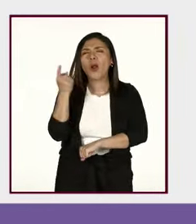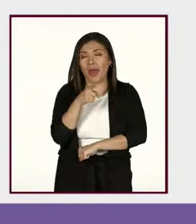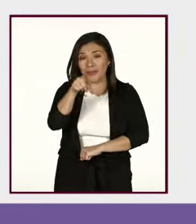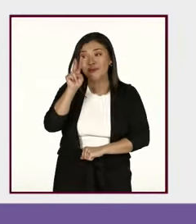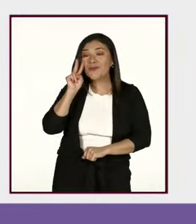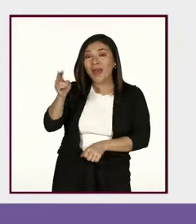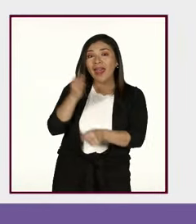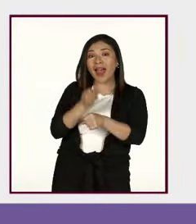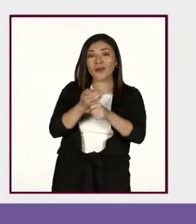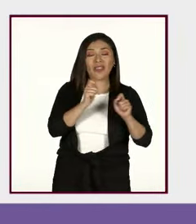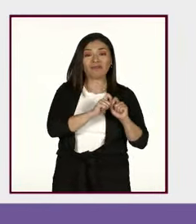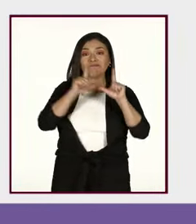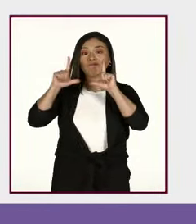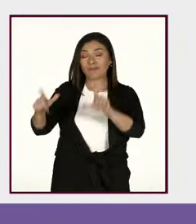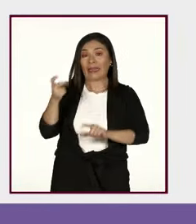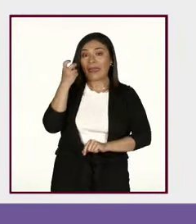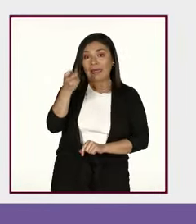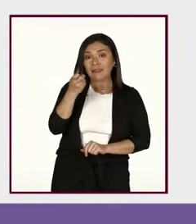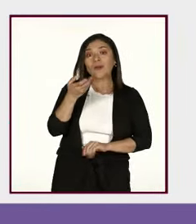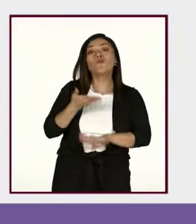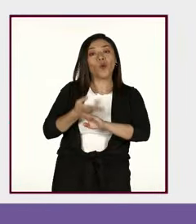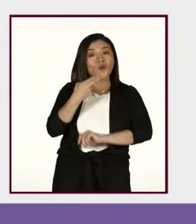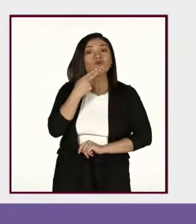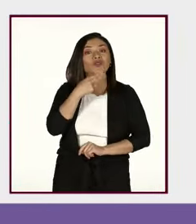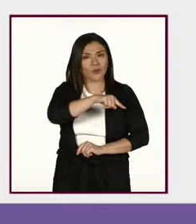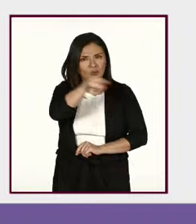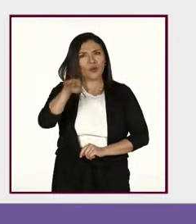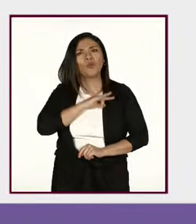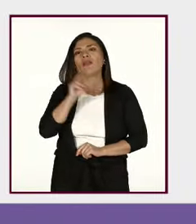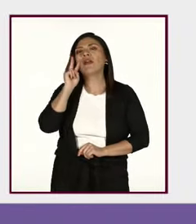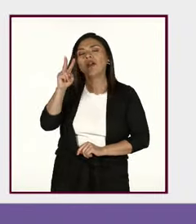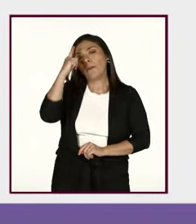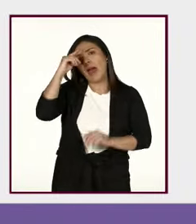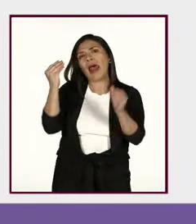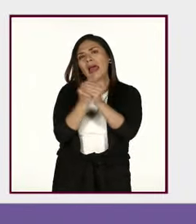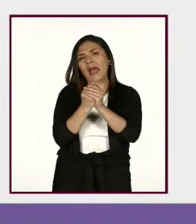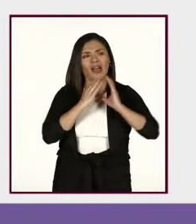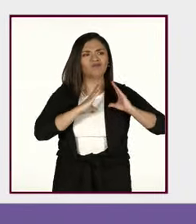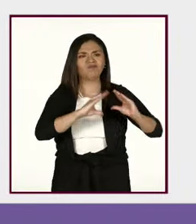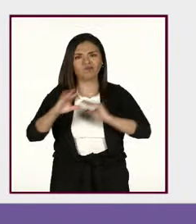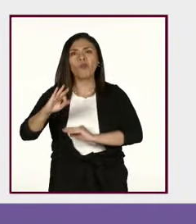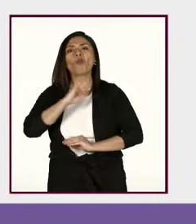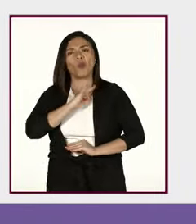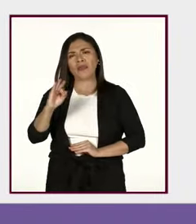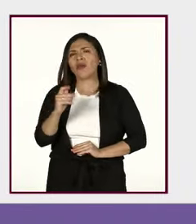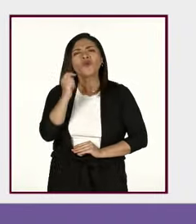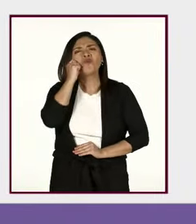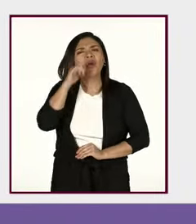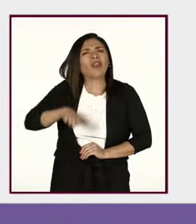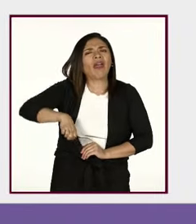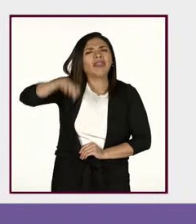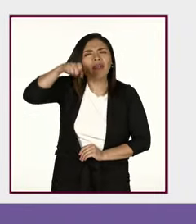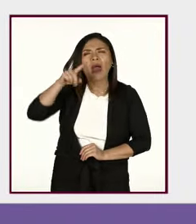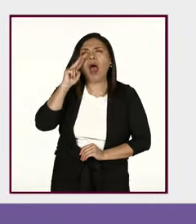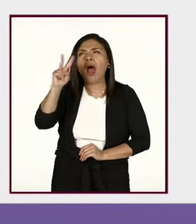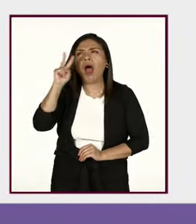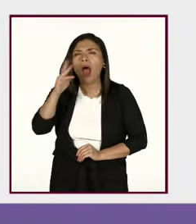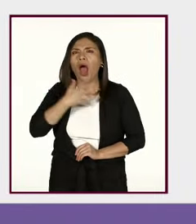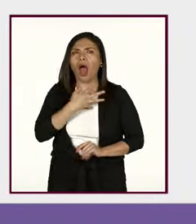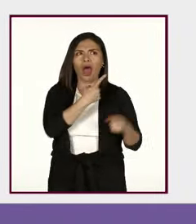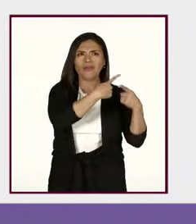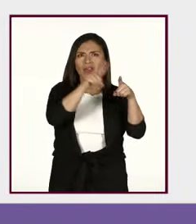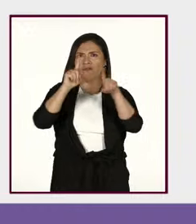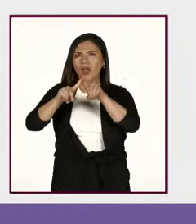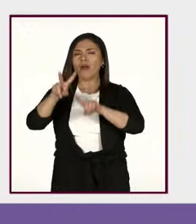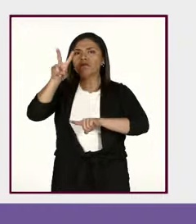en pantalla esta lámina que es muy útil para cualquier clase y para cualquier edad, en donde podemos distinguir cómo a